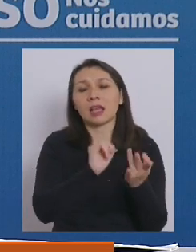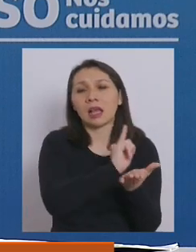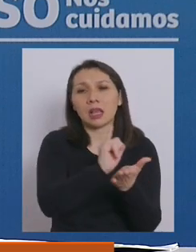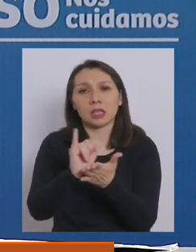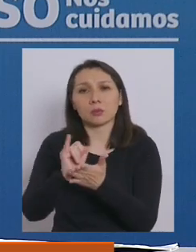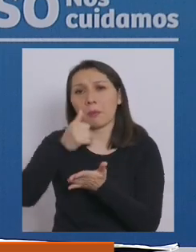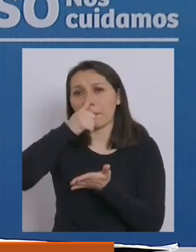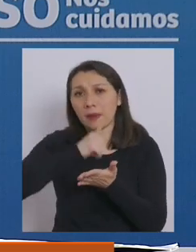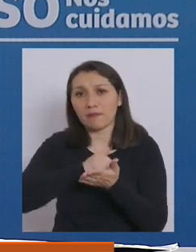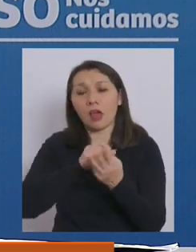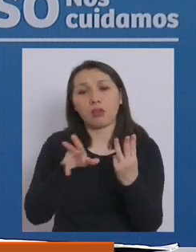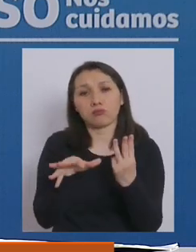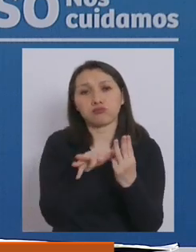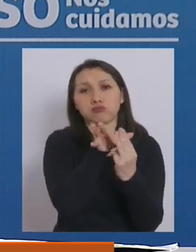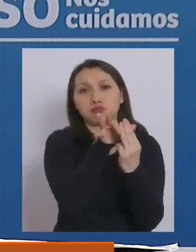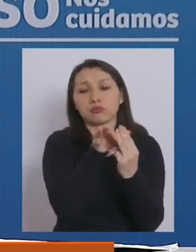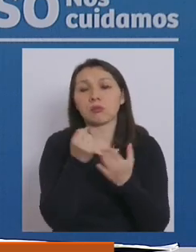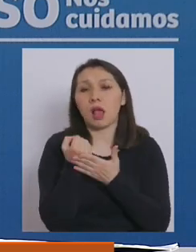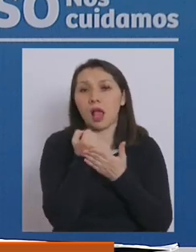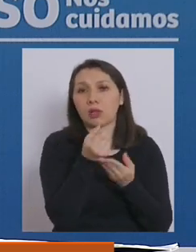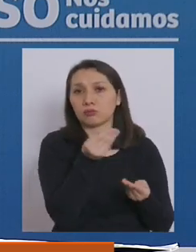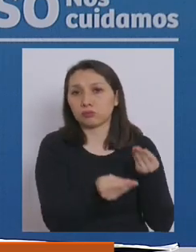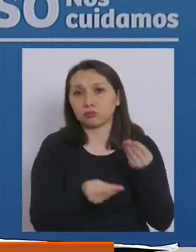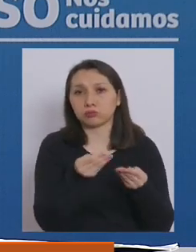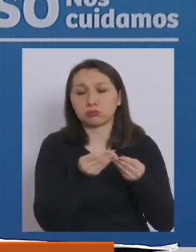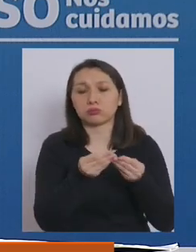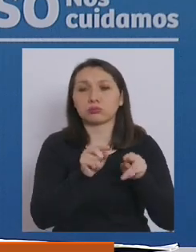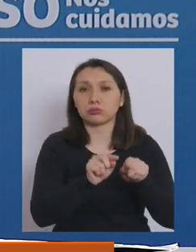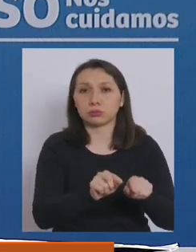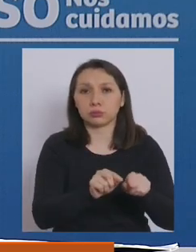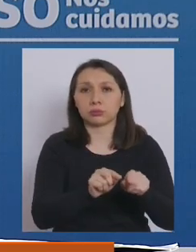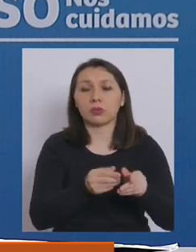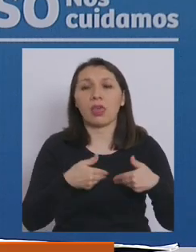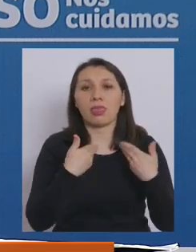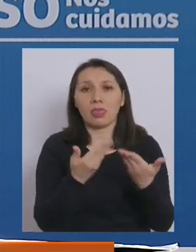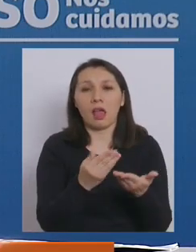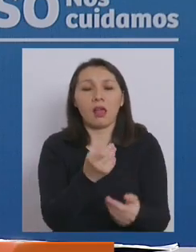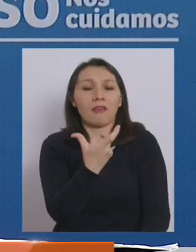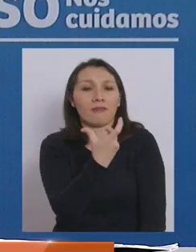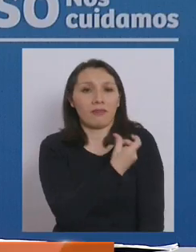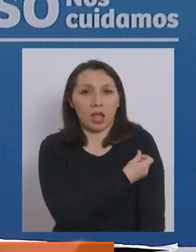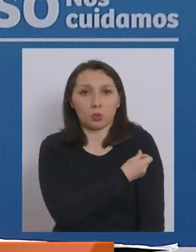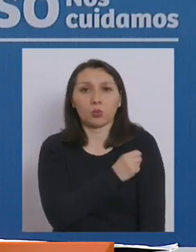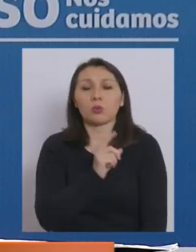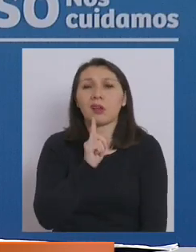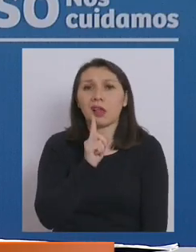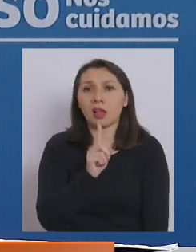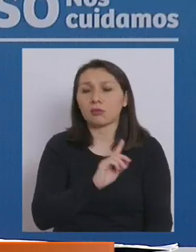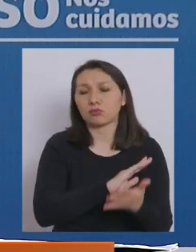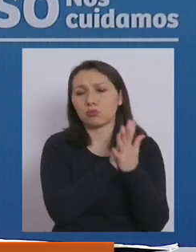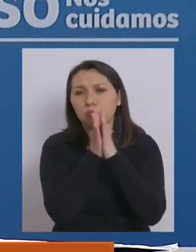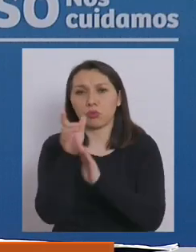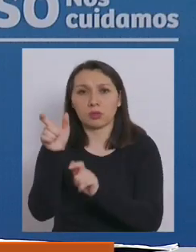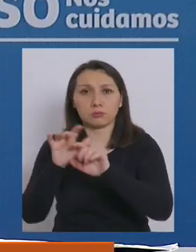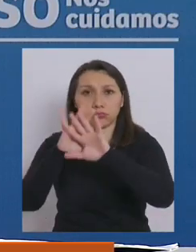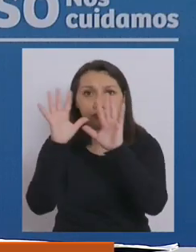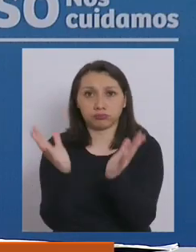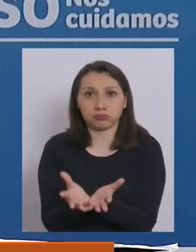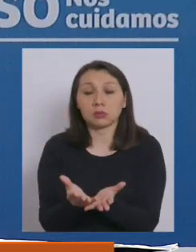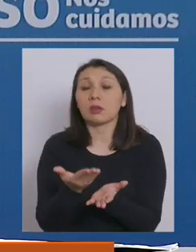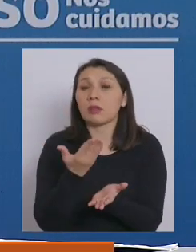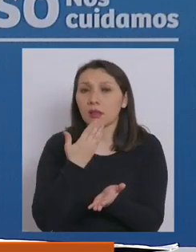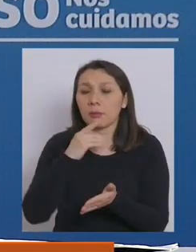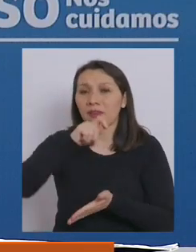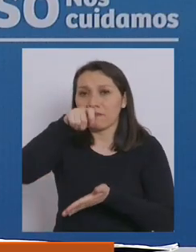privadas que contribuyen a otorgar vacunas a todo el mundo y además